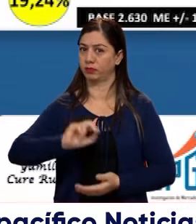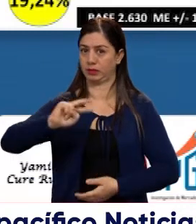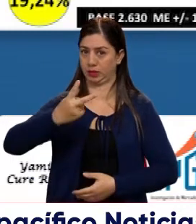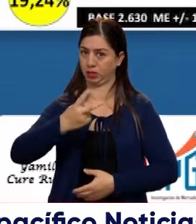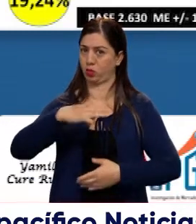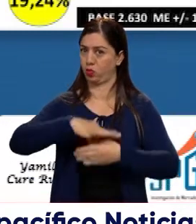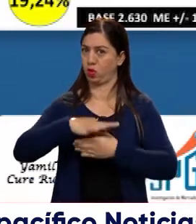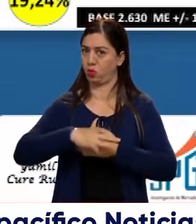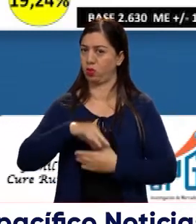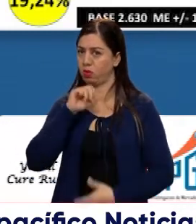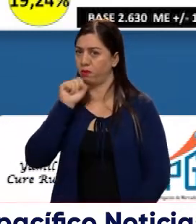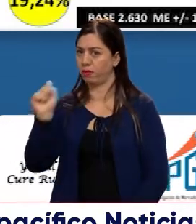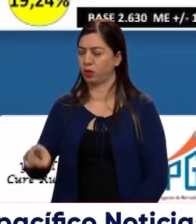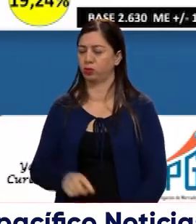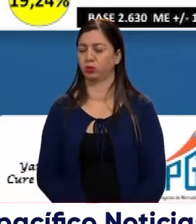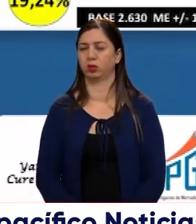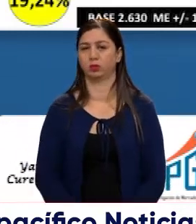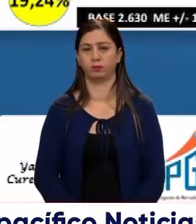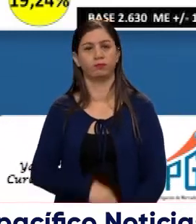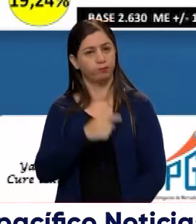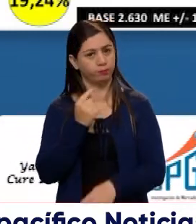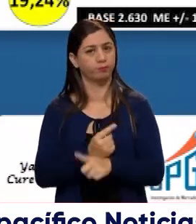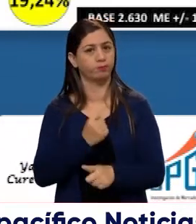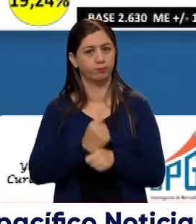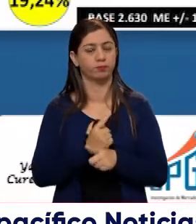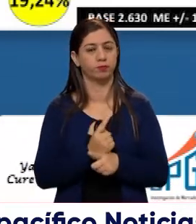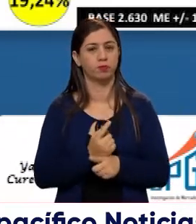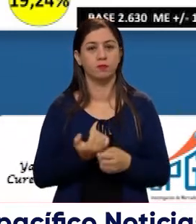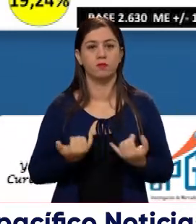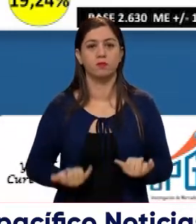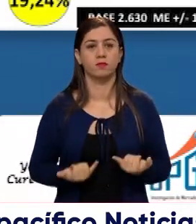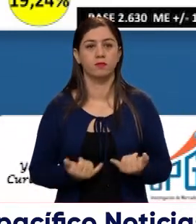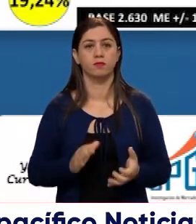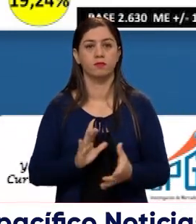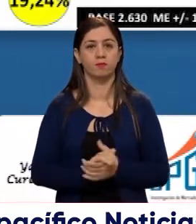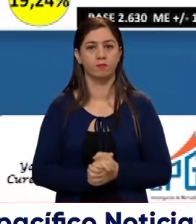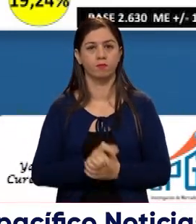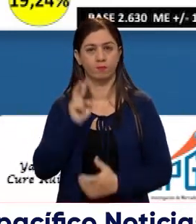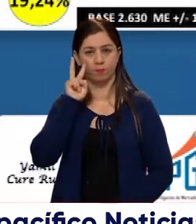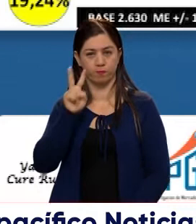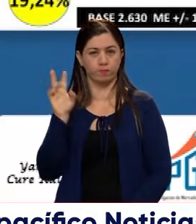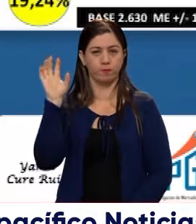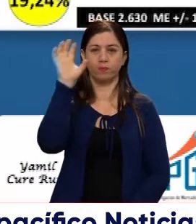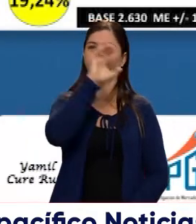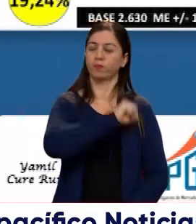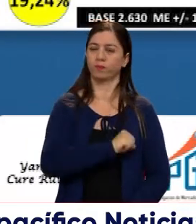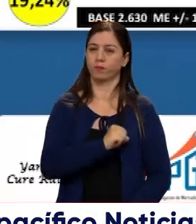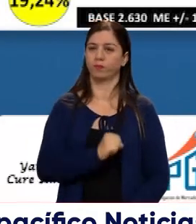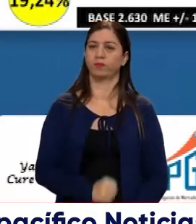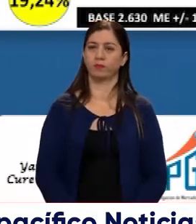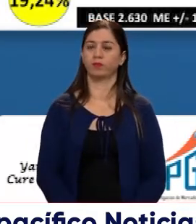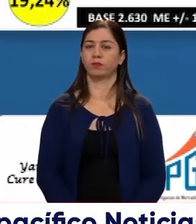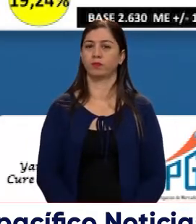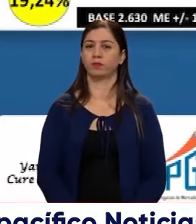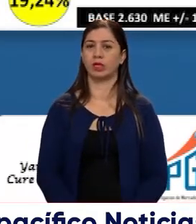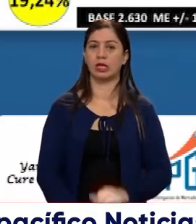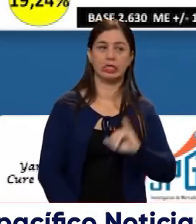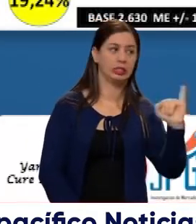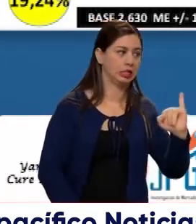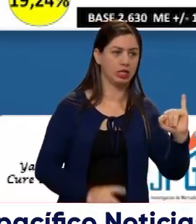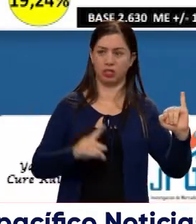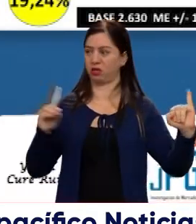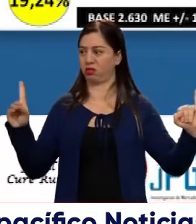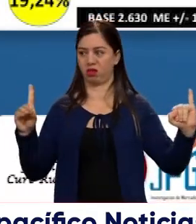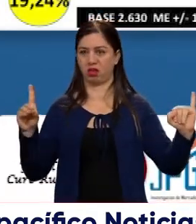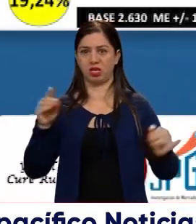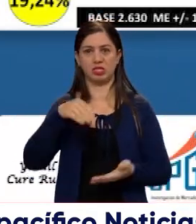presidencial? Eso es correcto. sea, aquí se denota que no hay izquierda, derecha